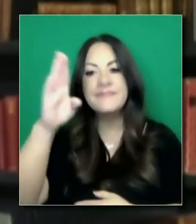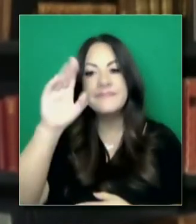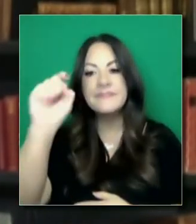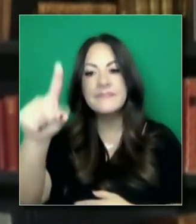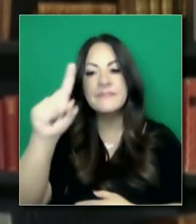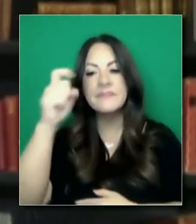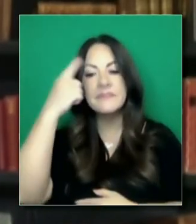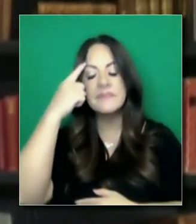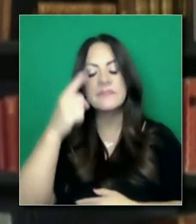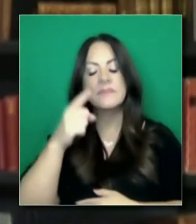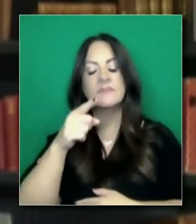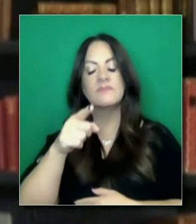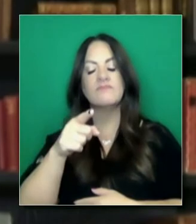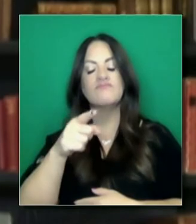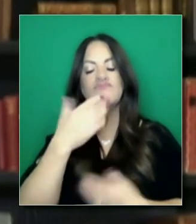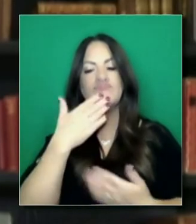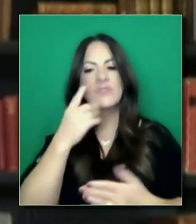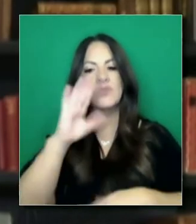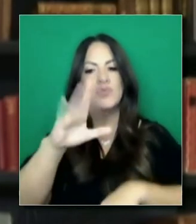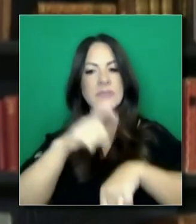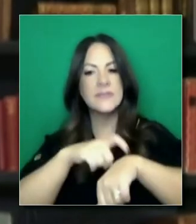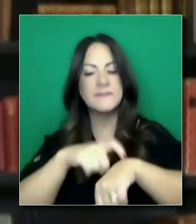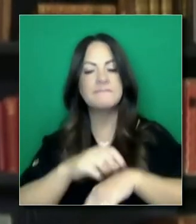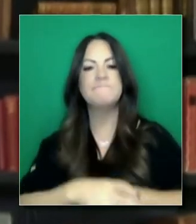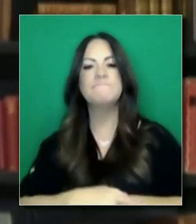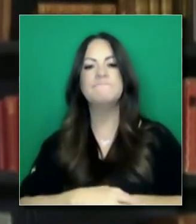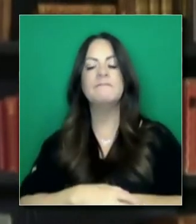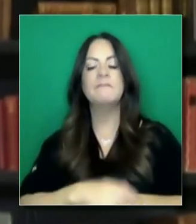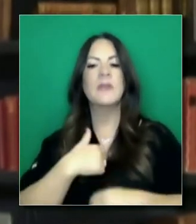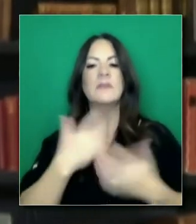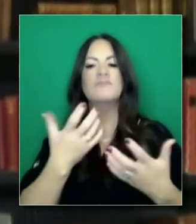Hola, gobernador, muchas gracias por tomar su tiempo.